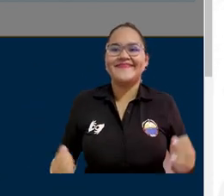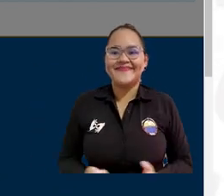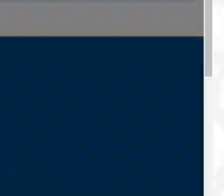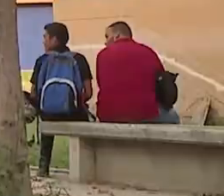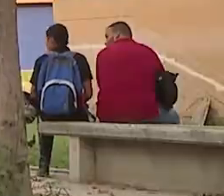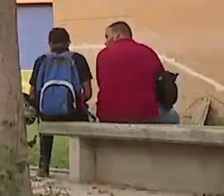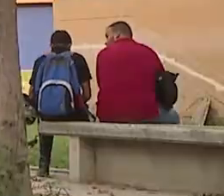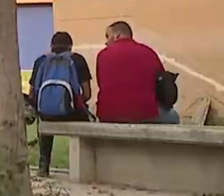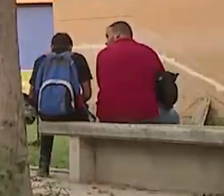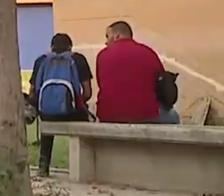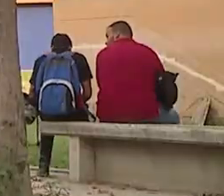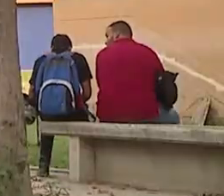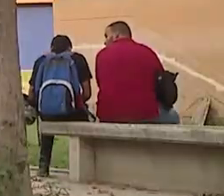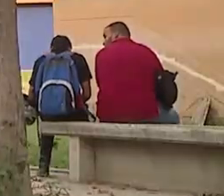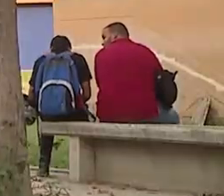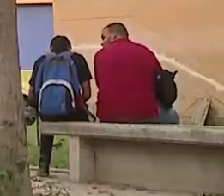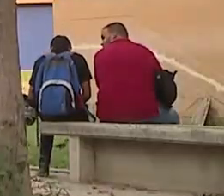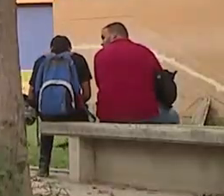de la universidad.